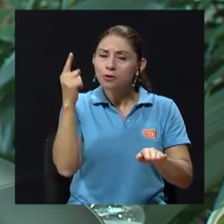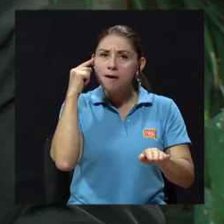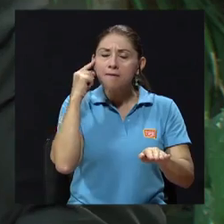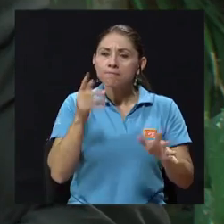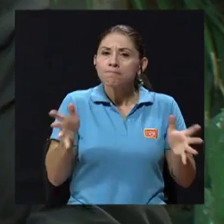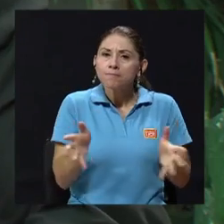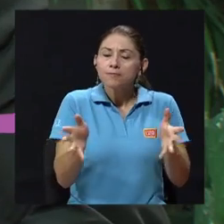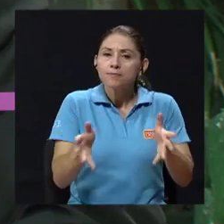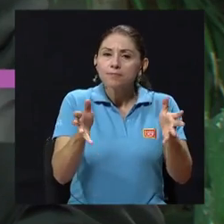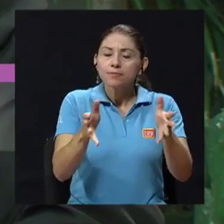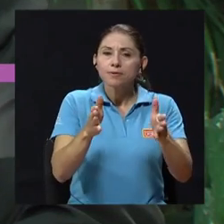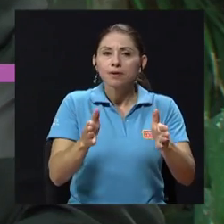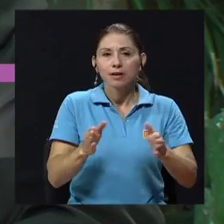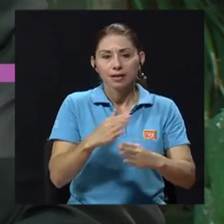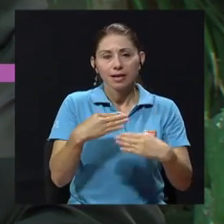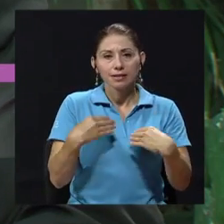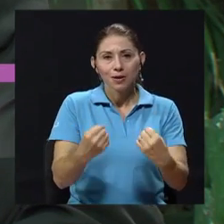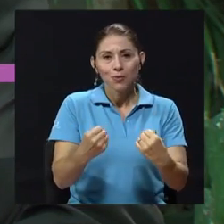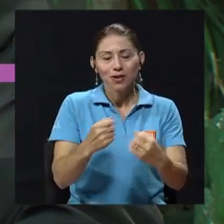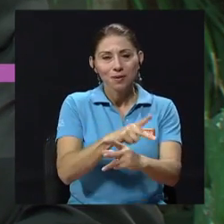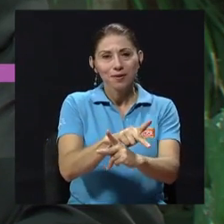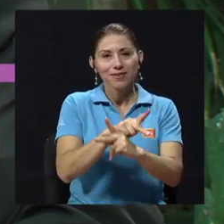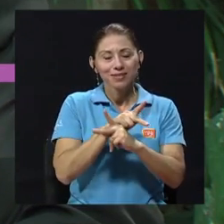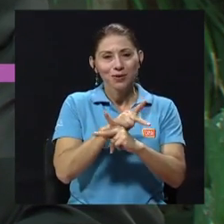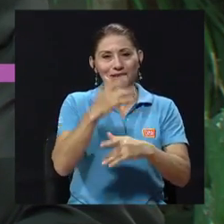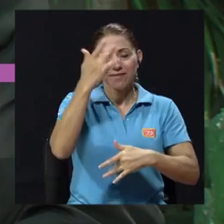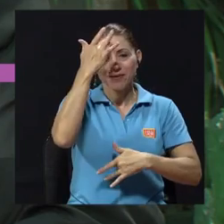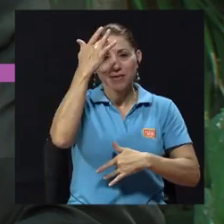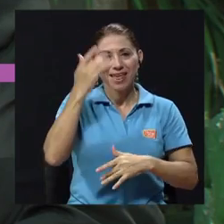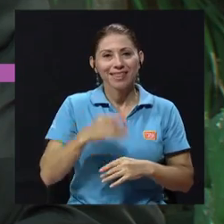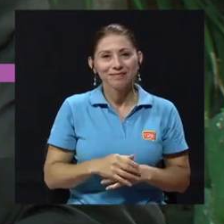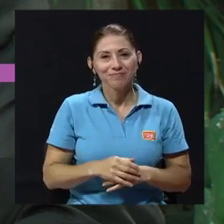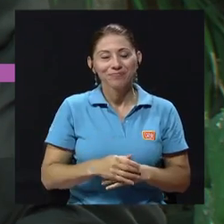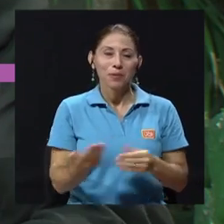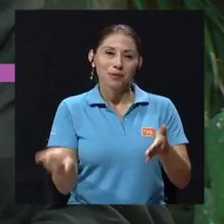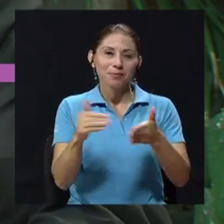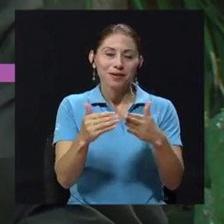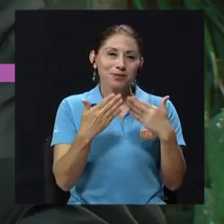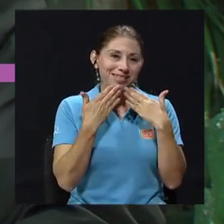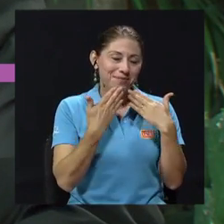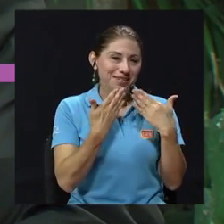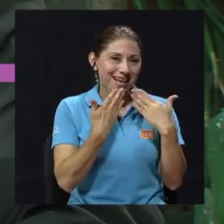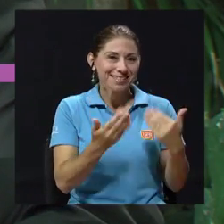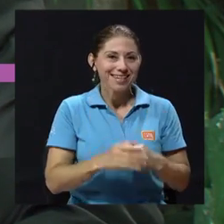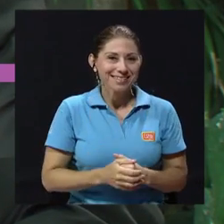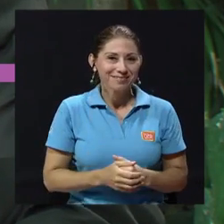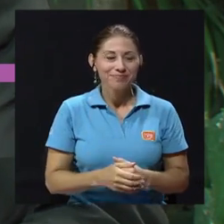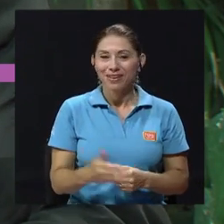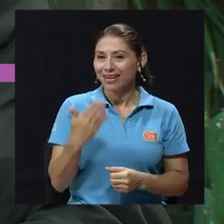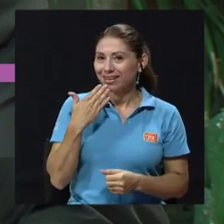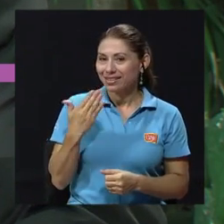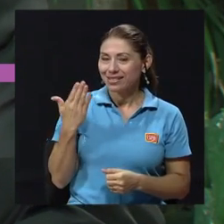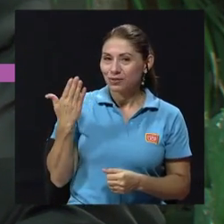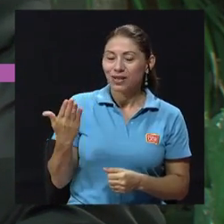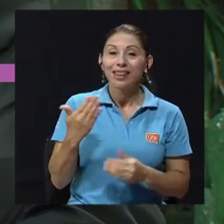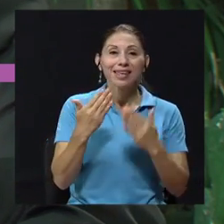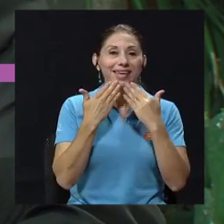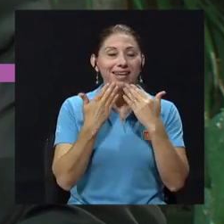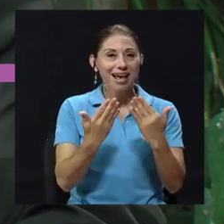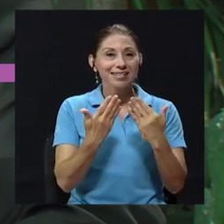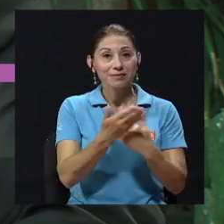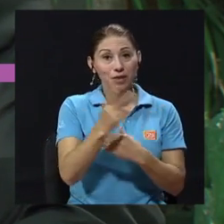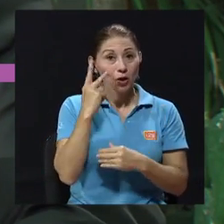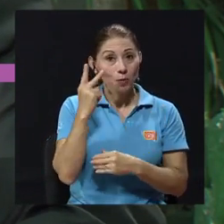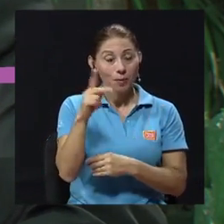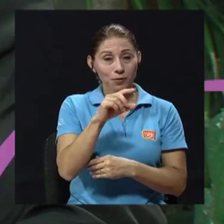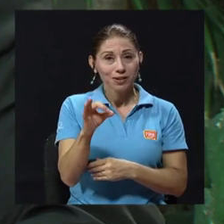efectiva promoción de la salud y una prevención de la enfermedad nuevamente muchísimas gracias gracias a usted gracias